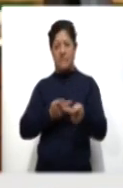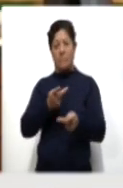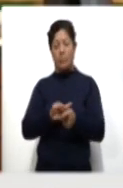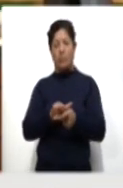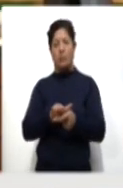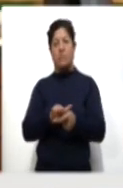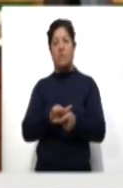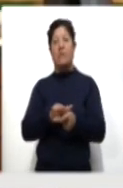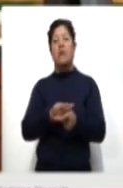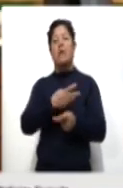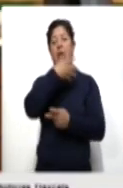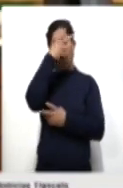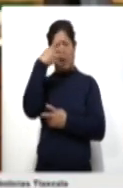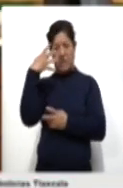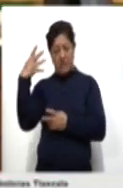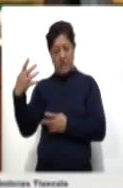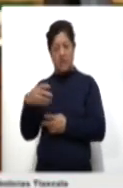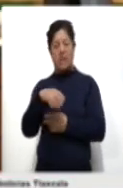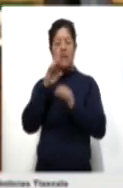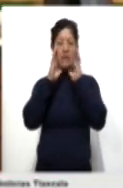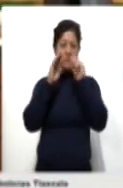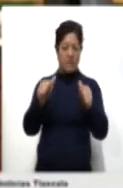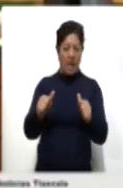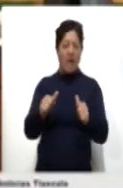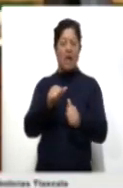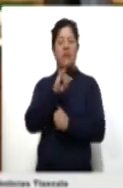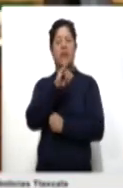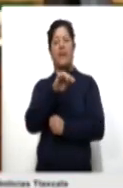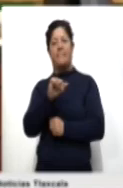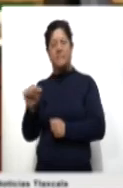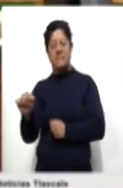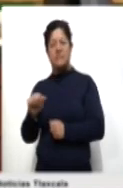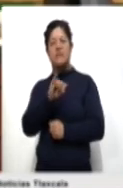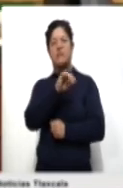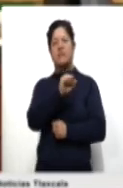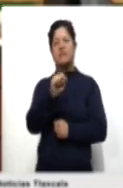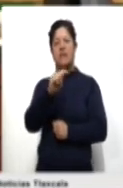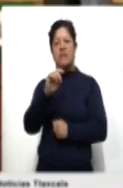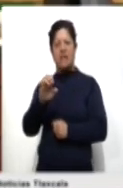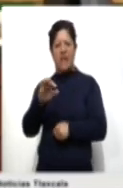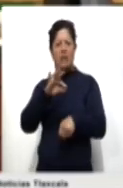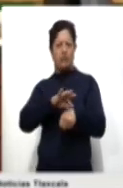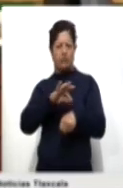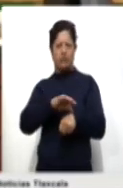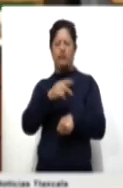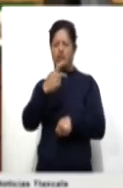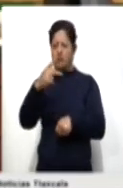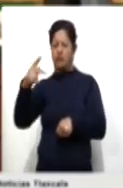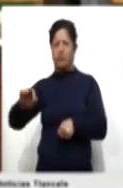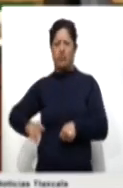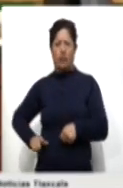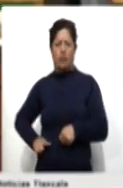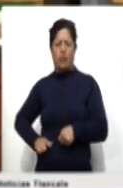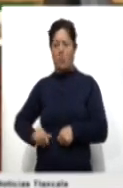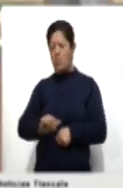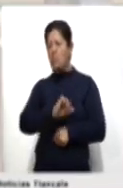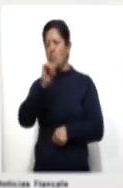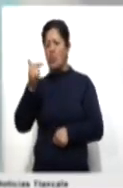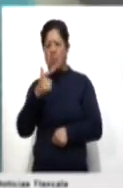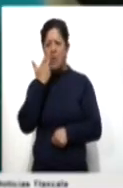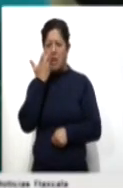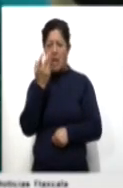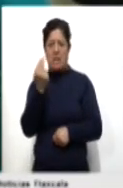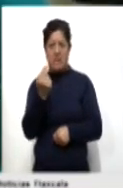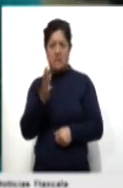INE, SAT, Seguro Social, ISTE y cualquier otra circunstancia que eso nos lo permita.